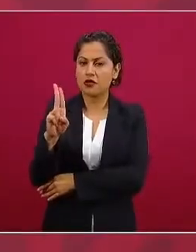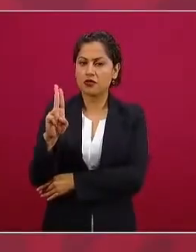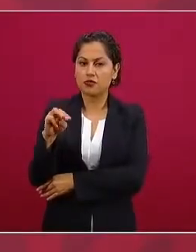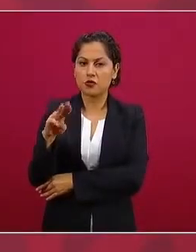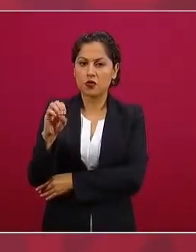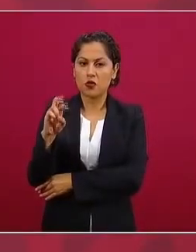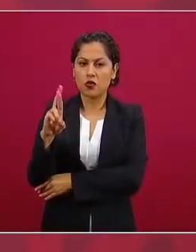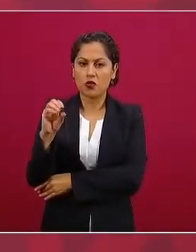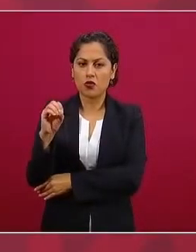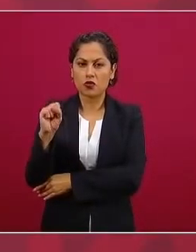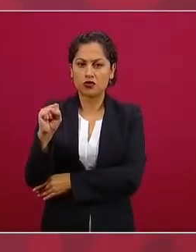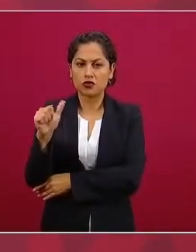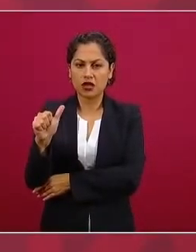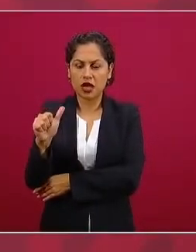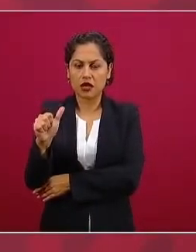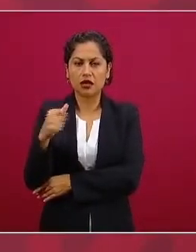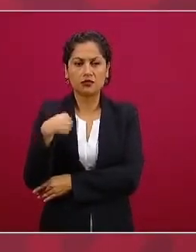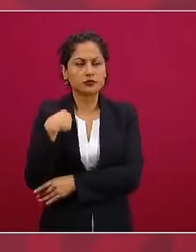dije que